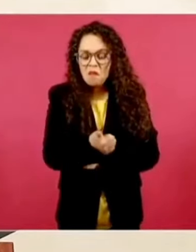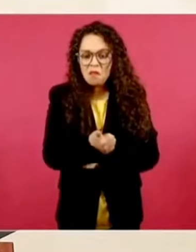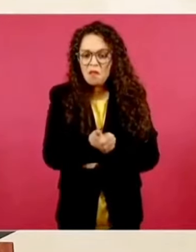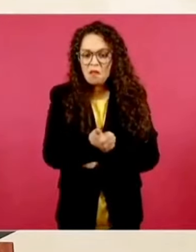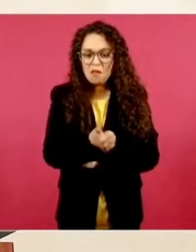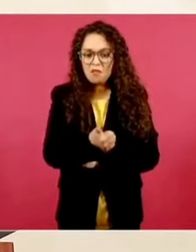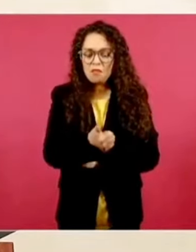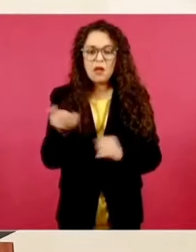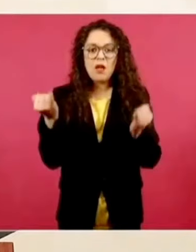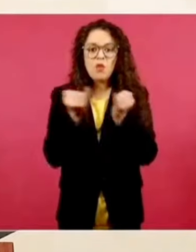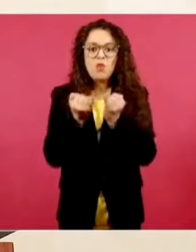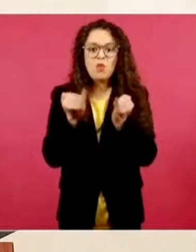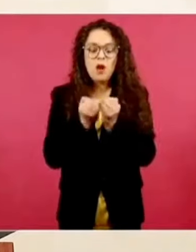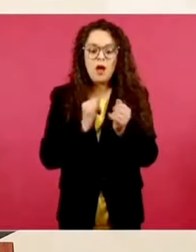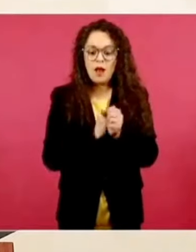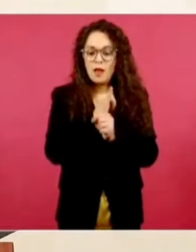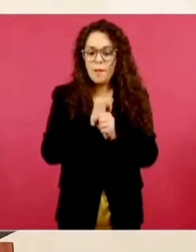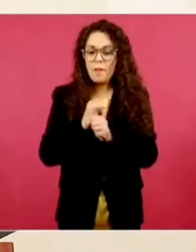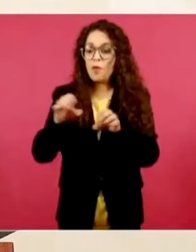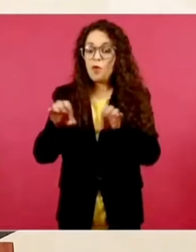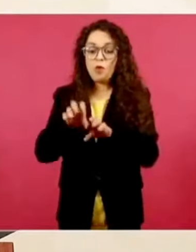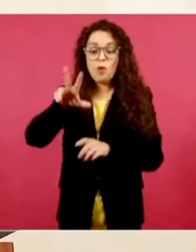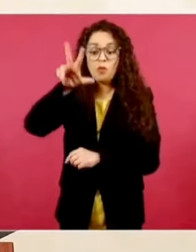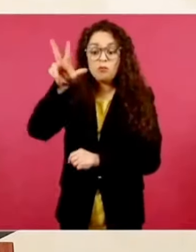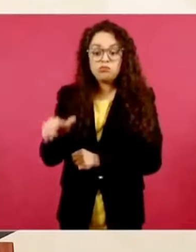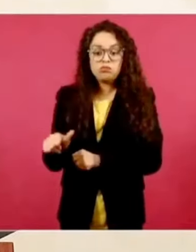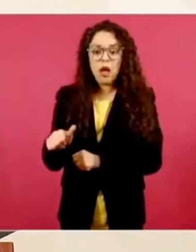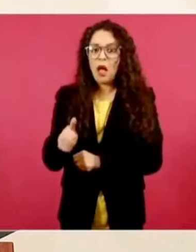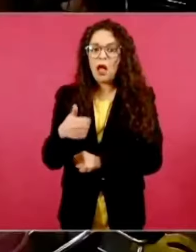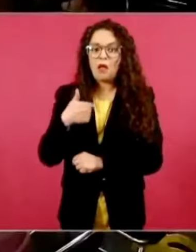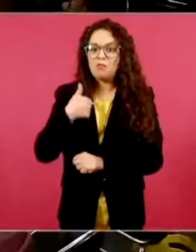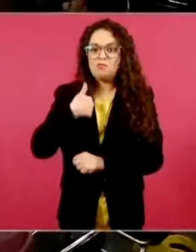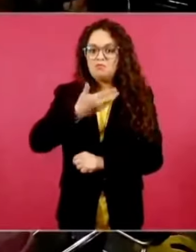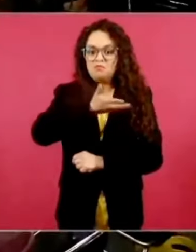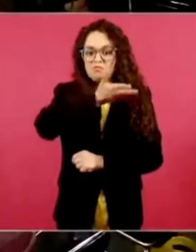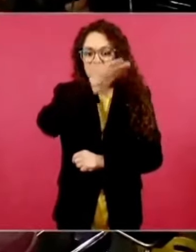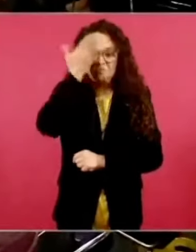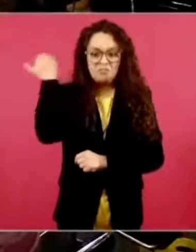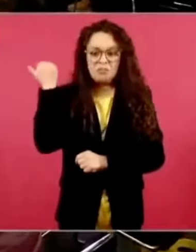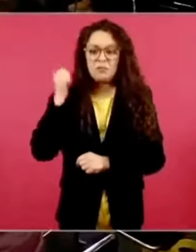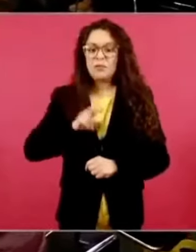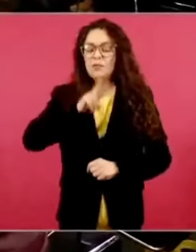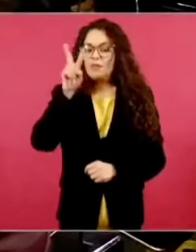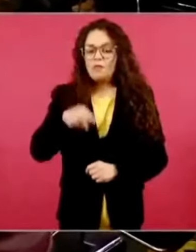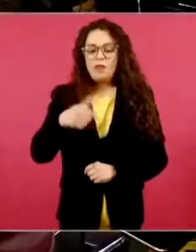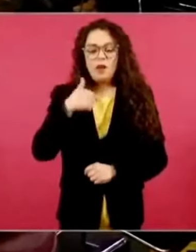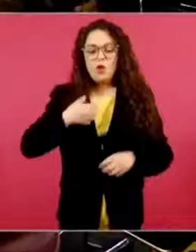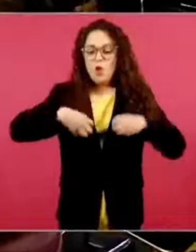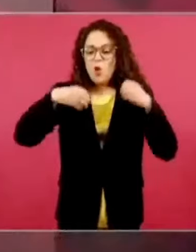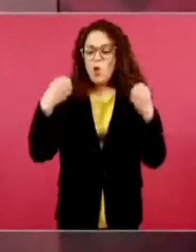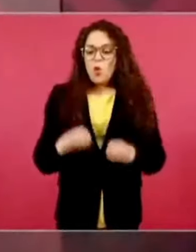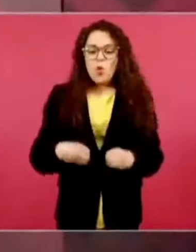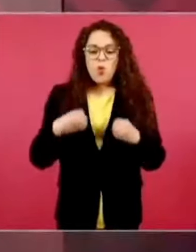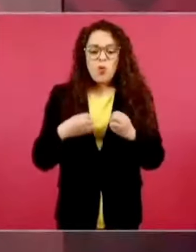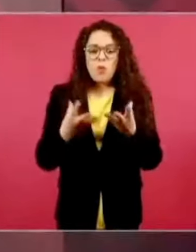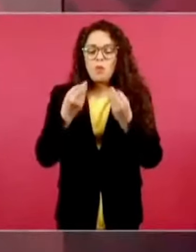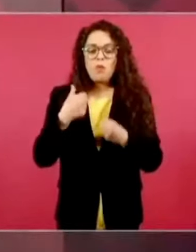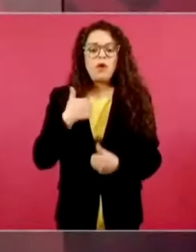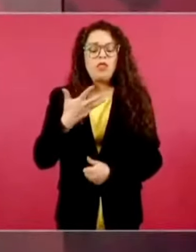la investigación, porque la verdad sí tengo mucho trabajo y me ocupo